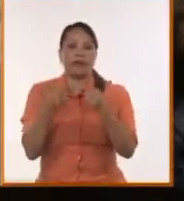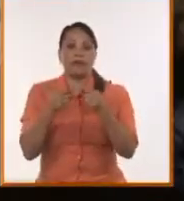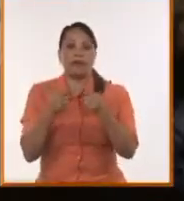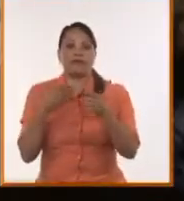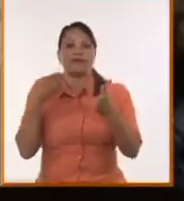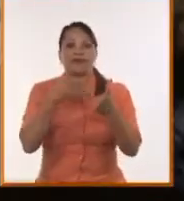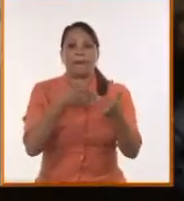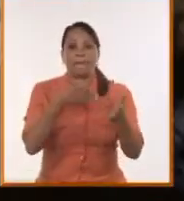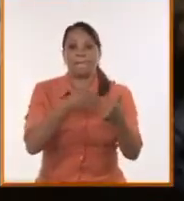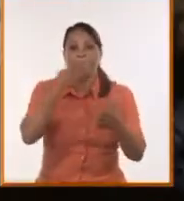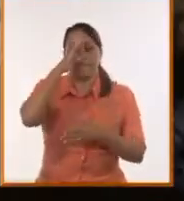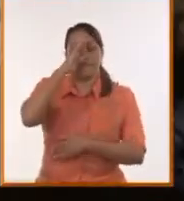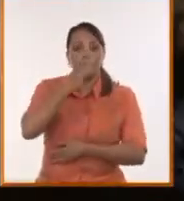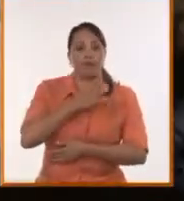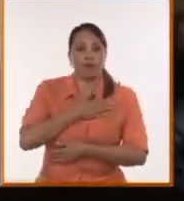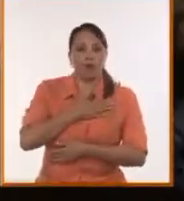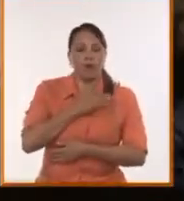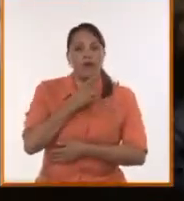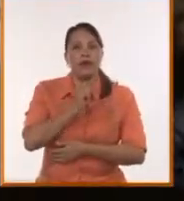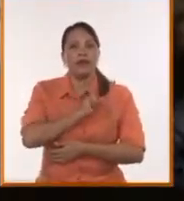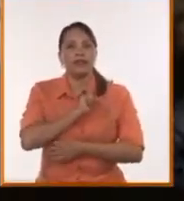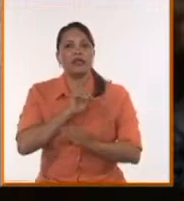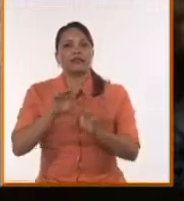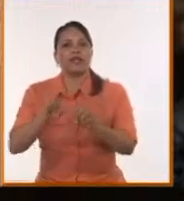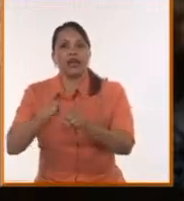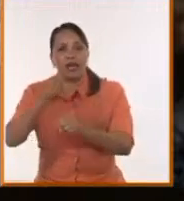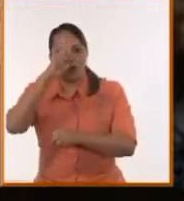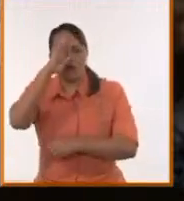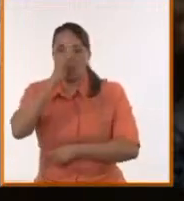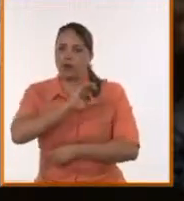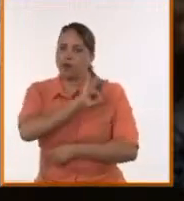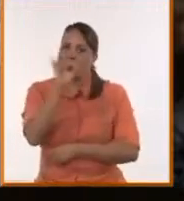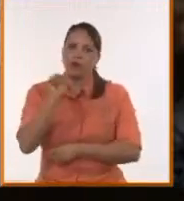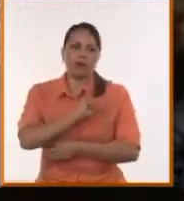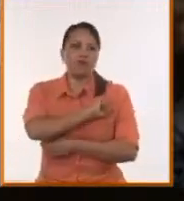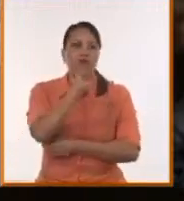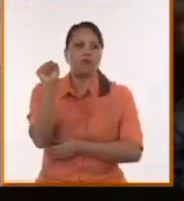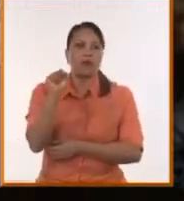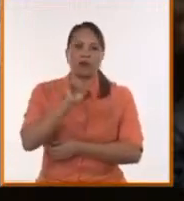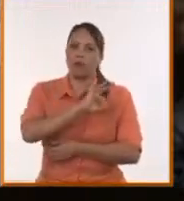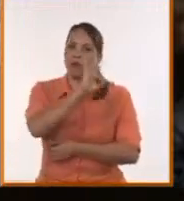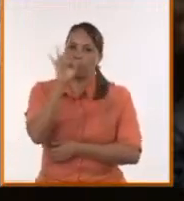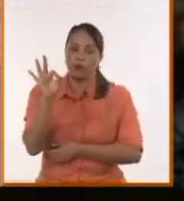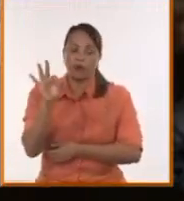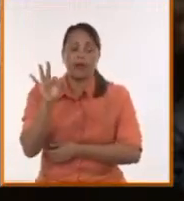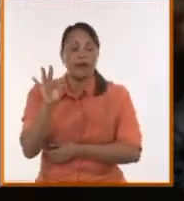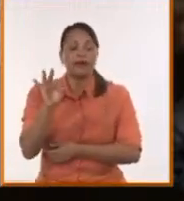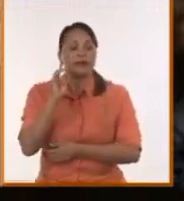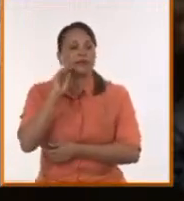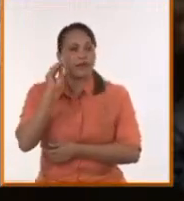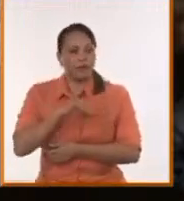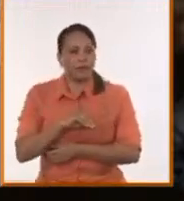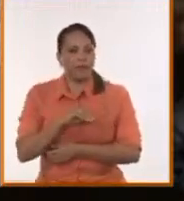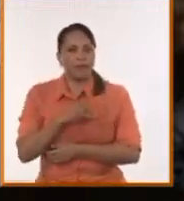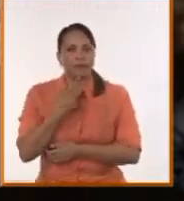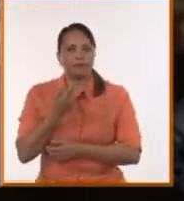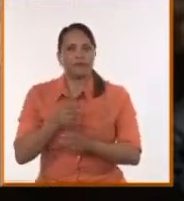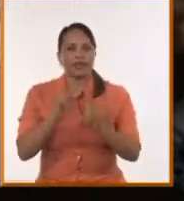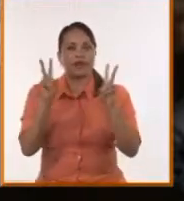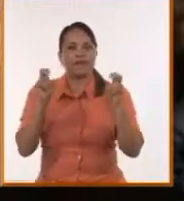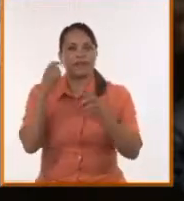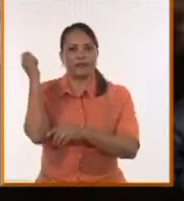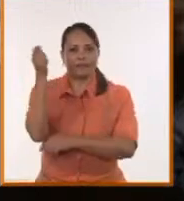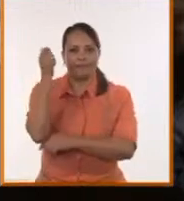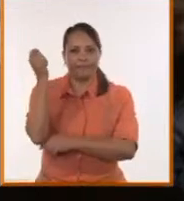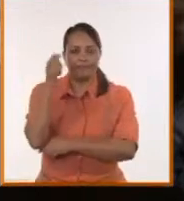y se apoderara de Cuba, que nunca lo va a poder lograr, y sabemos por qué, y ahí está la frase de Macejo,